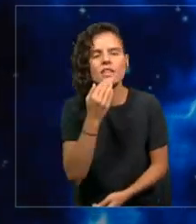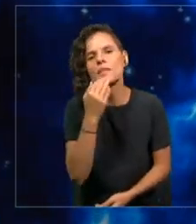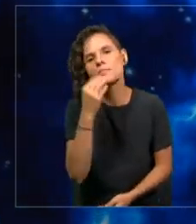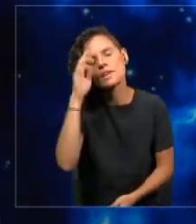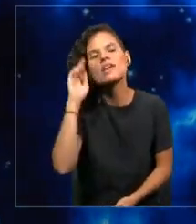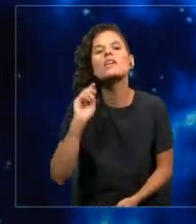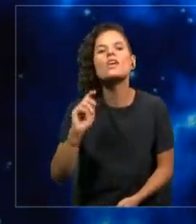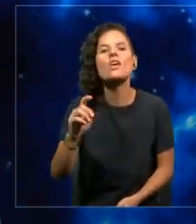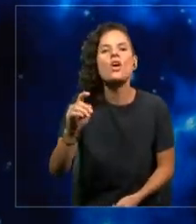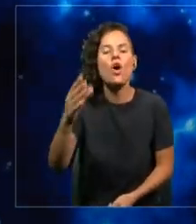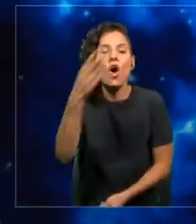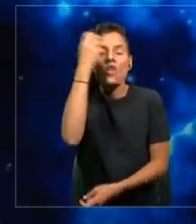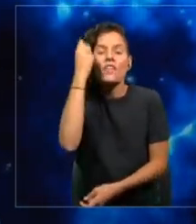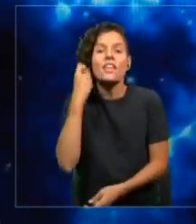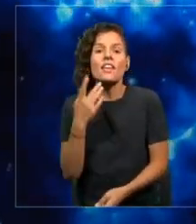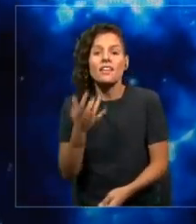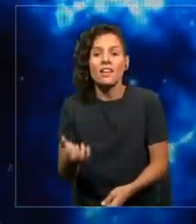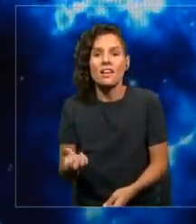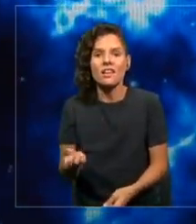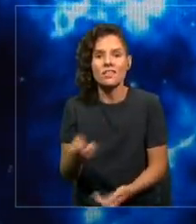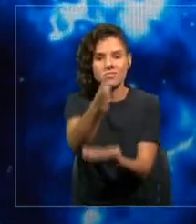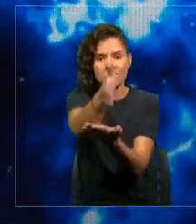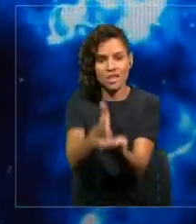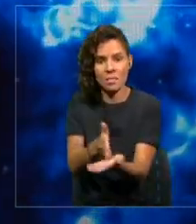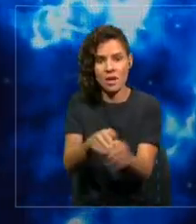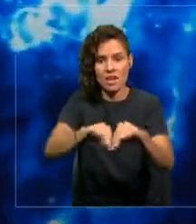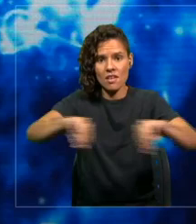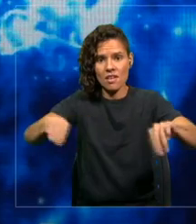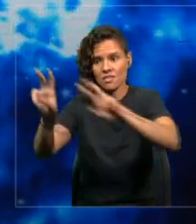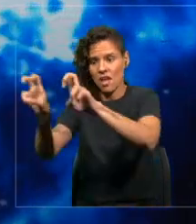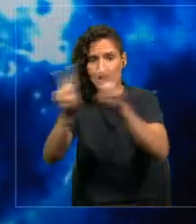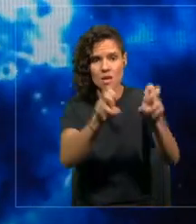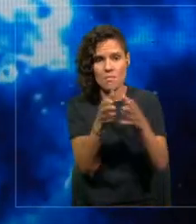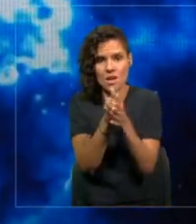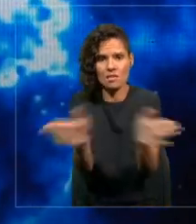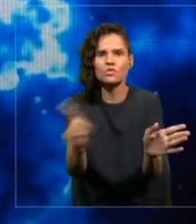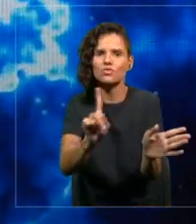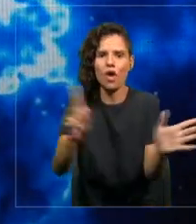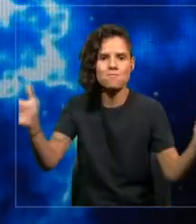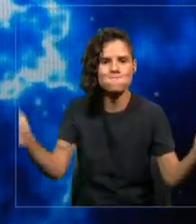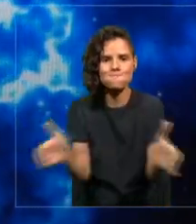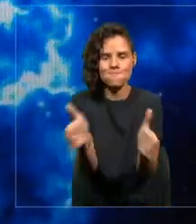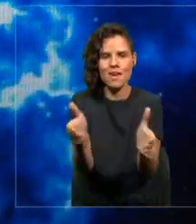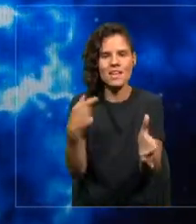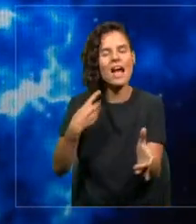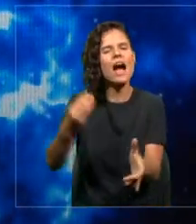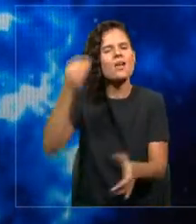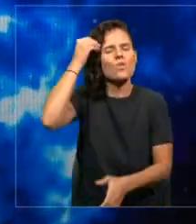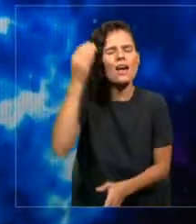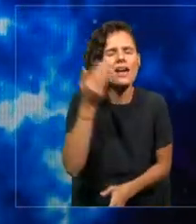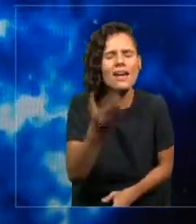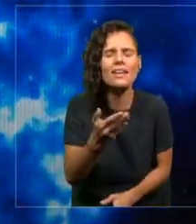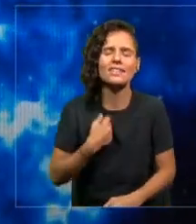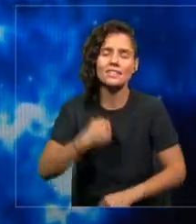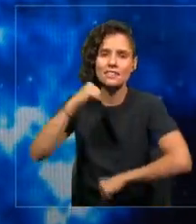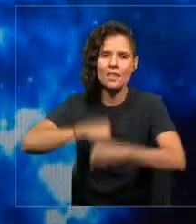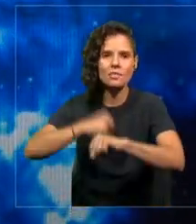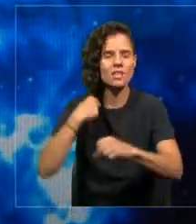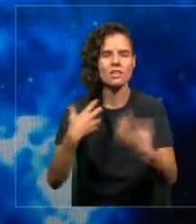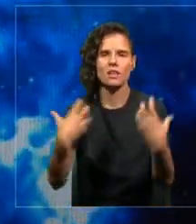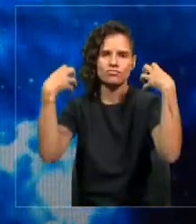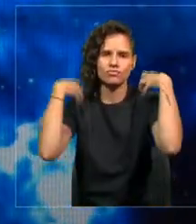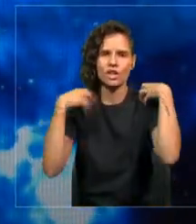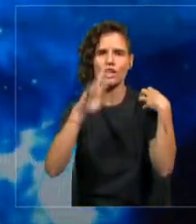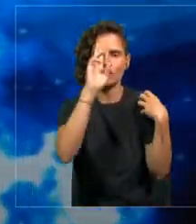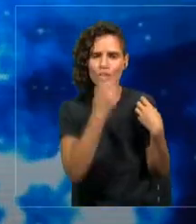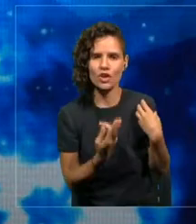las murallas chinas entre los compartimientos y acuérdense que las empresas tenemos un rol, necesitamos una